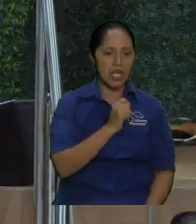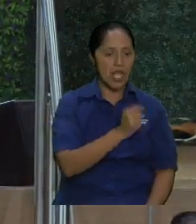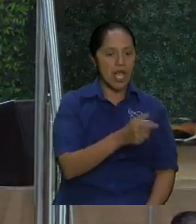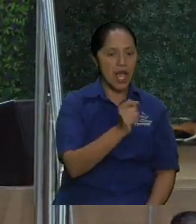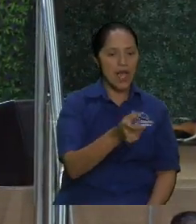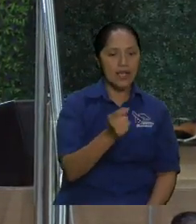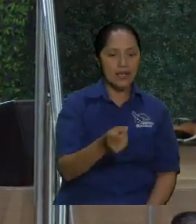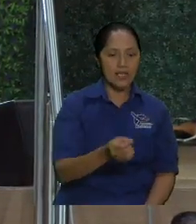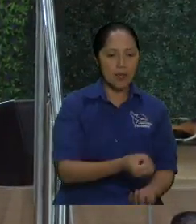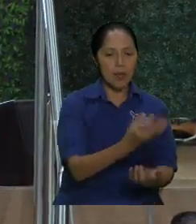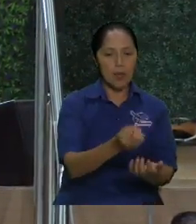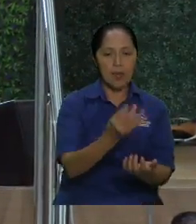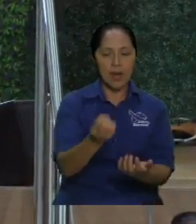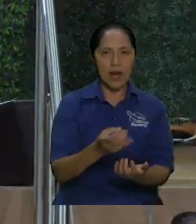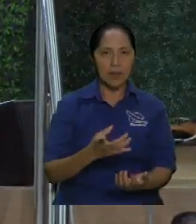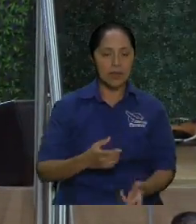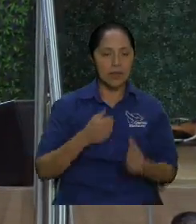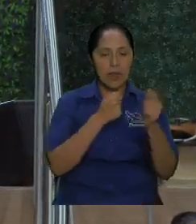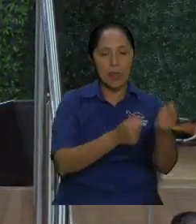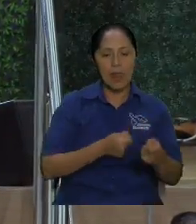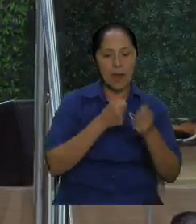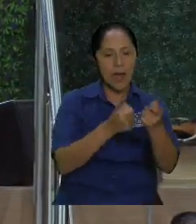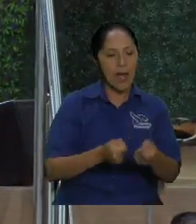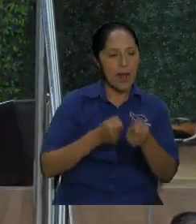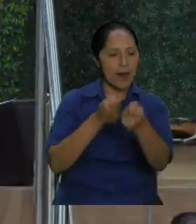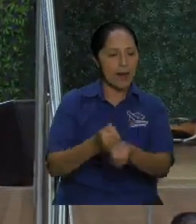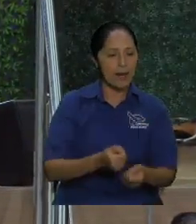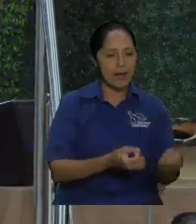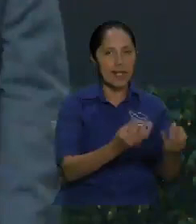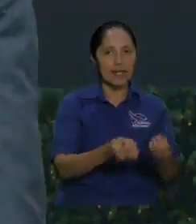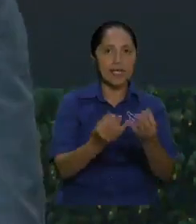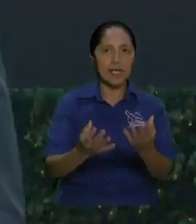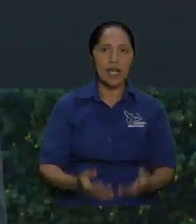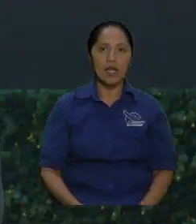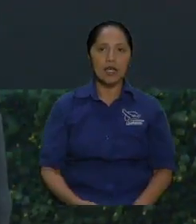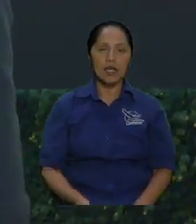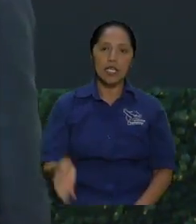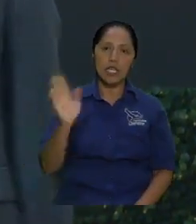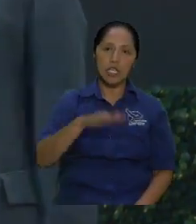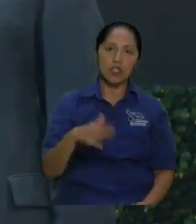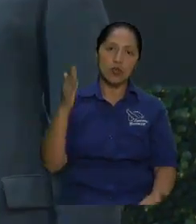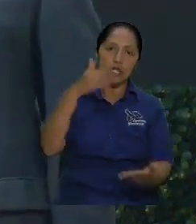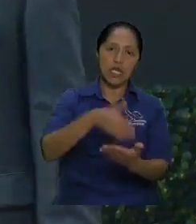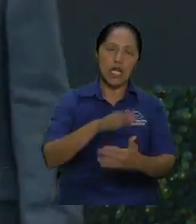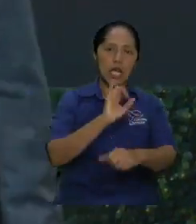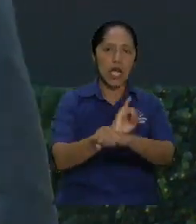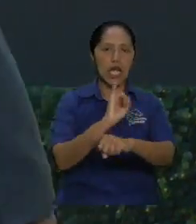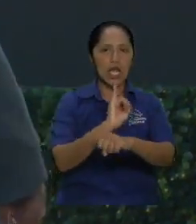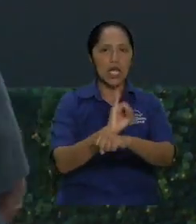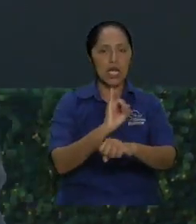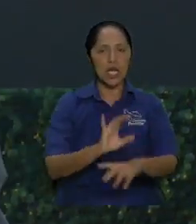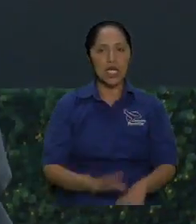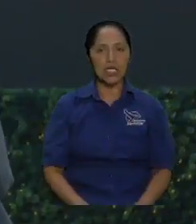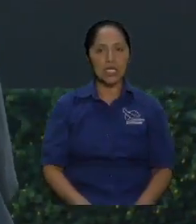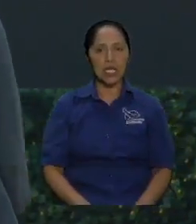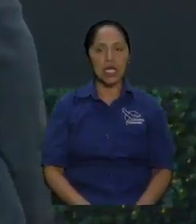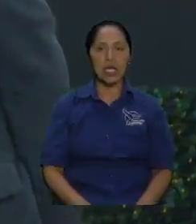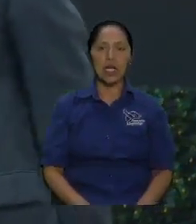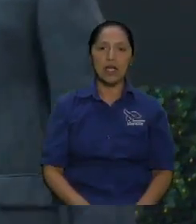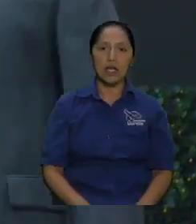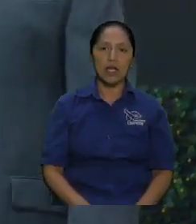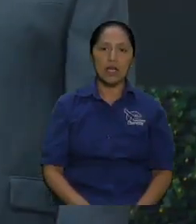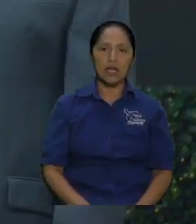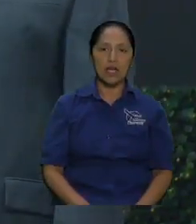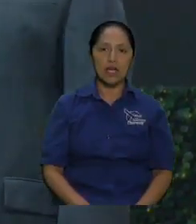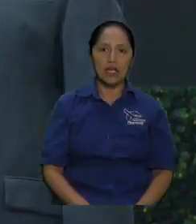después se van a la iglesia con su piocha de su pala y todo y ahí están dándole hermano y se me quedó viendo directamente y entre ellos el pastor me dijo